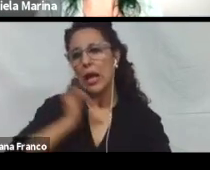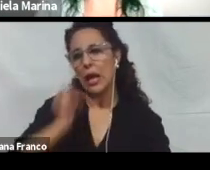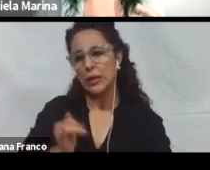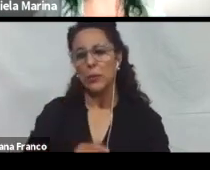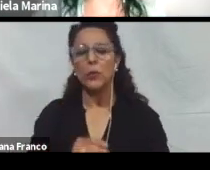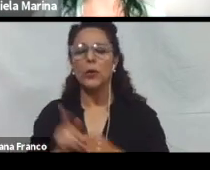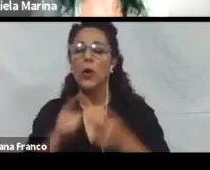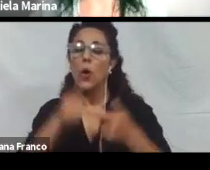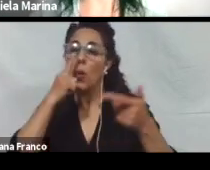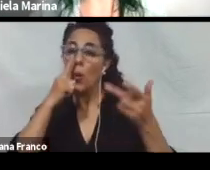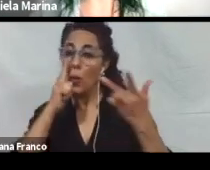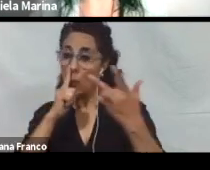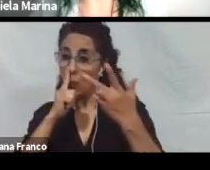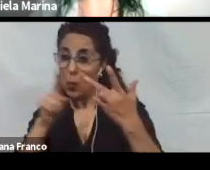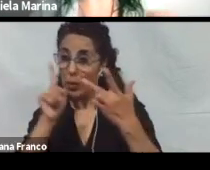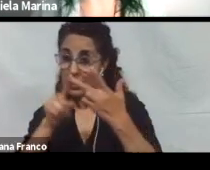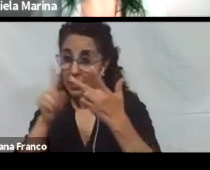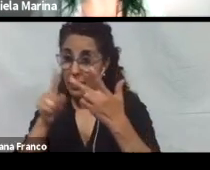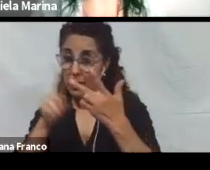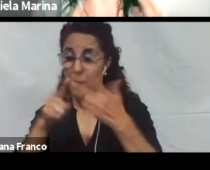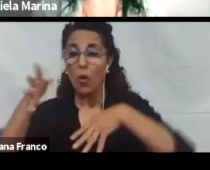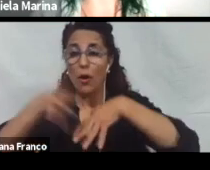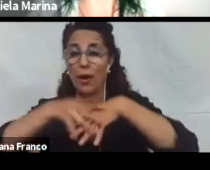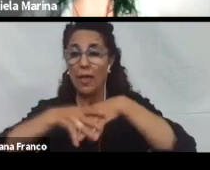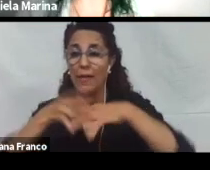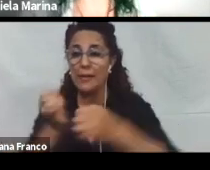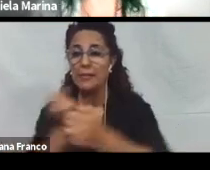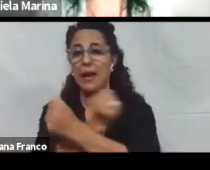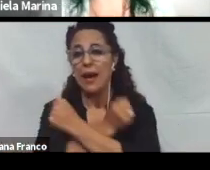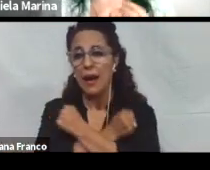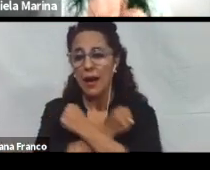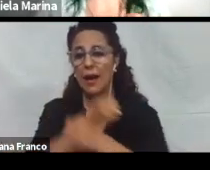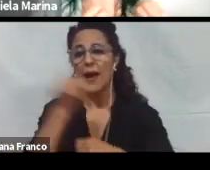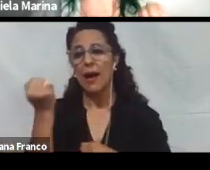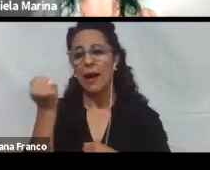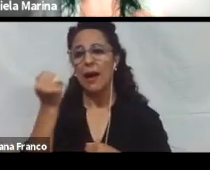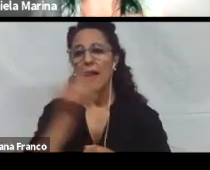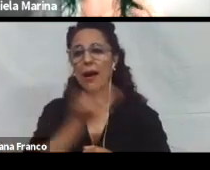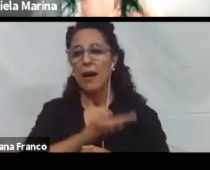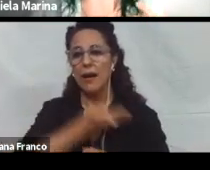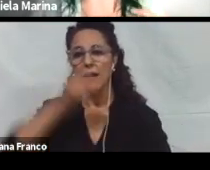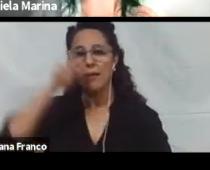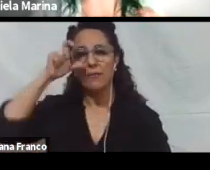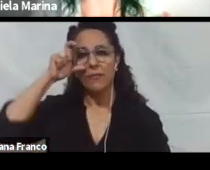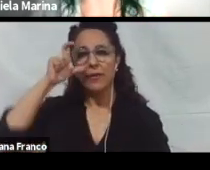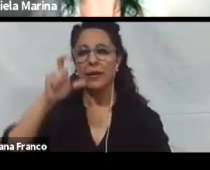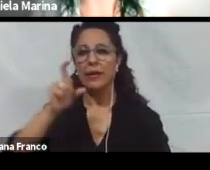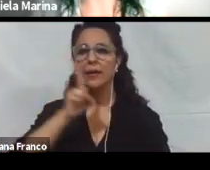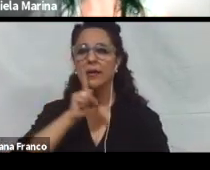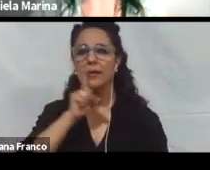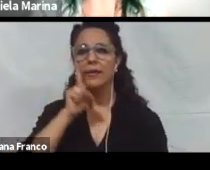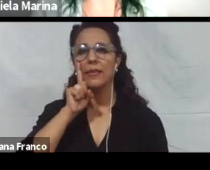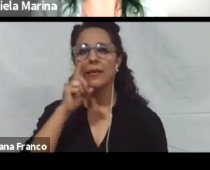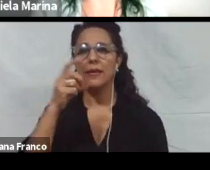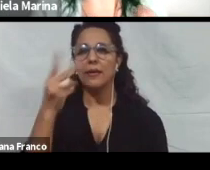redes afectivas, que asignan también significado a las tareas que realizamos, pero es un significado más del tipo emocional.